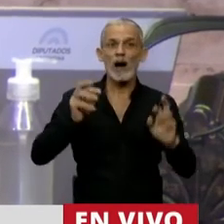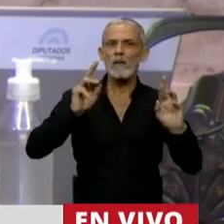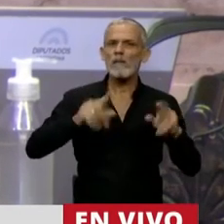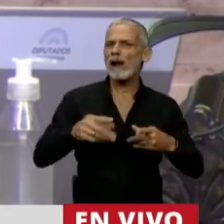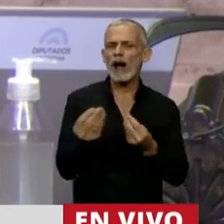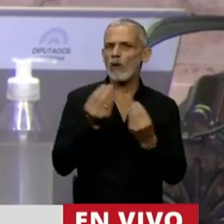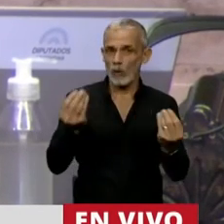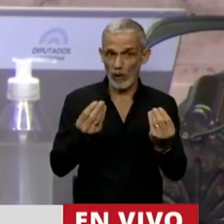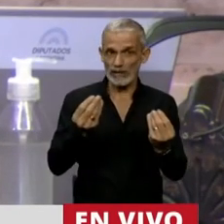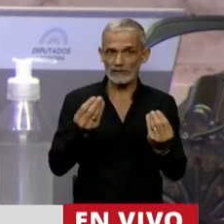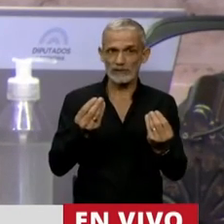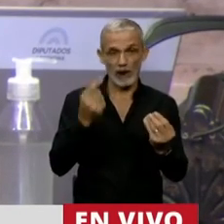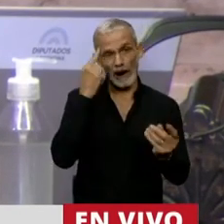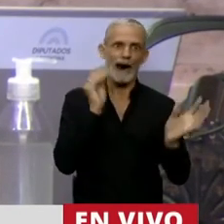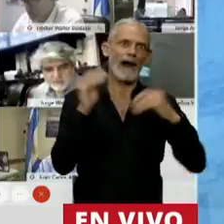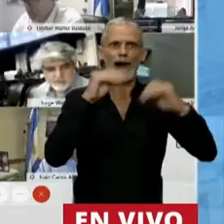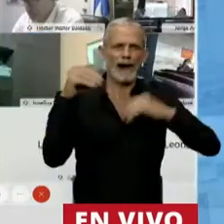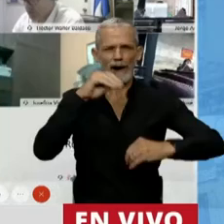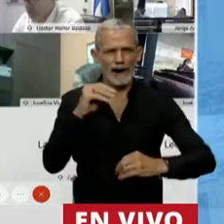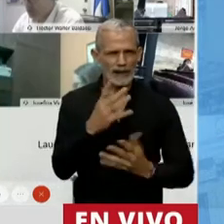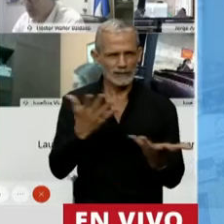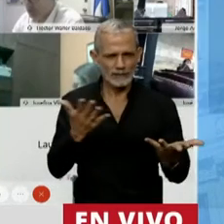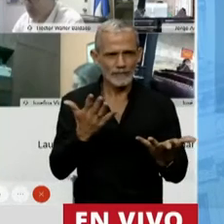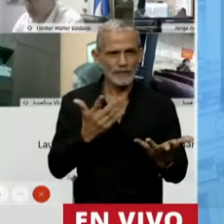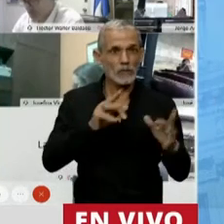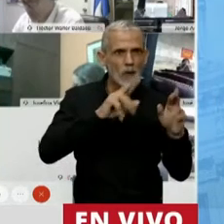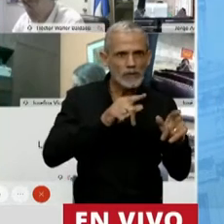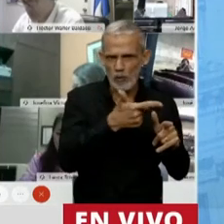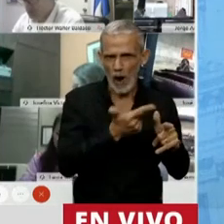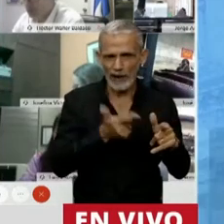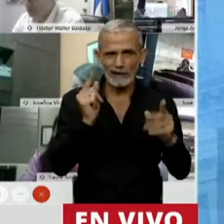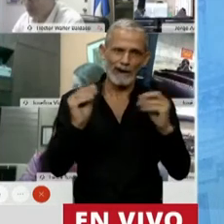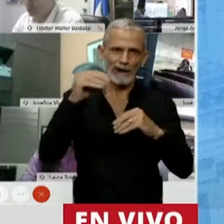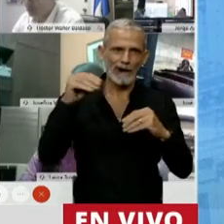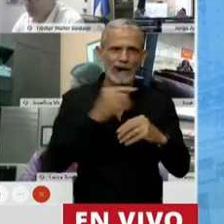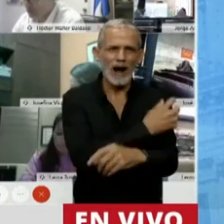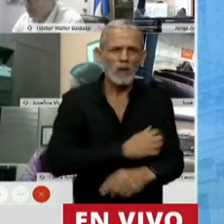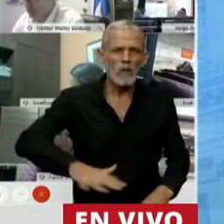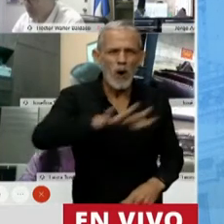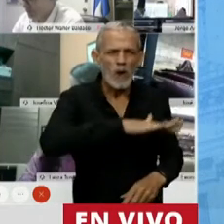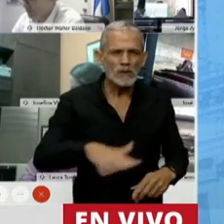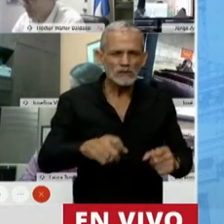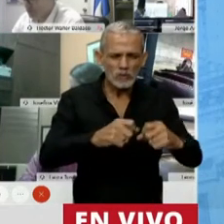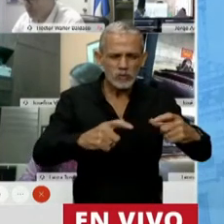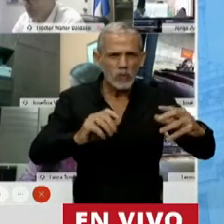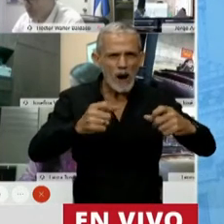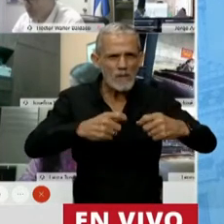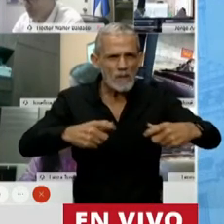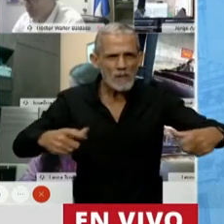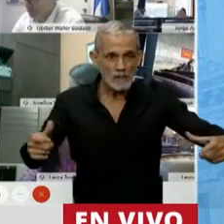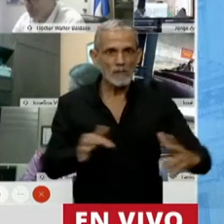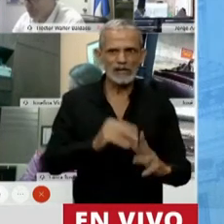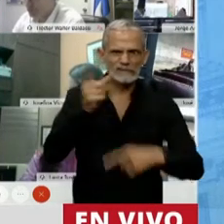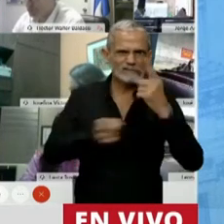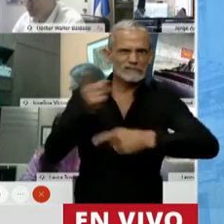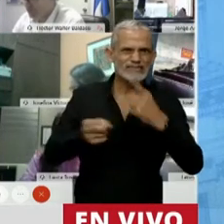es la constante improvisación, el empobrecimiento generalizado de la sociedad y el desincentivo y ataque